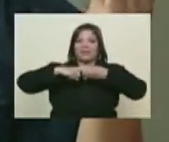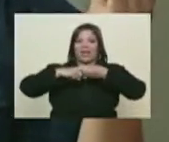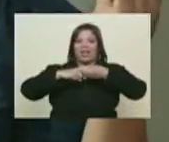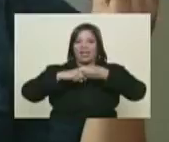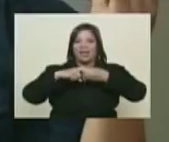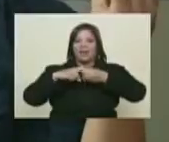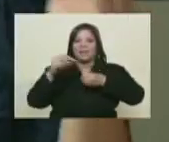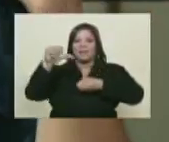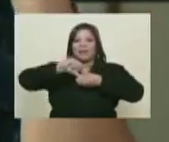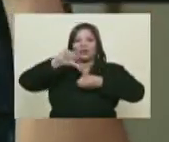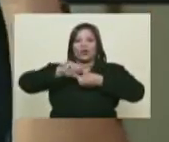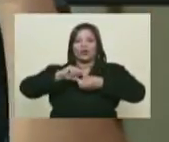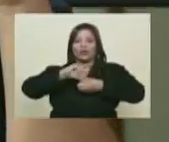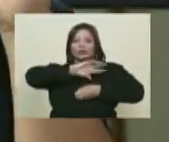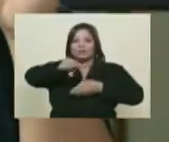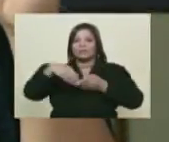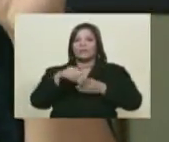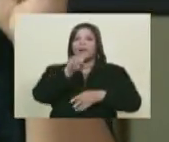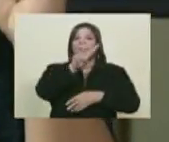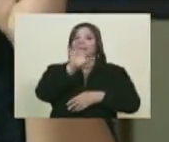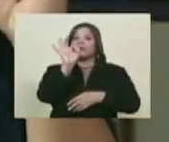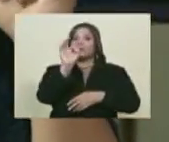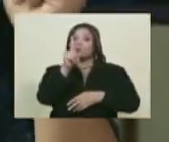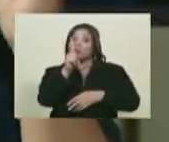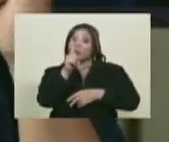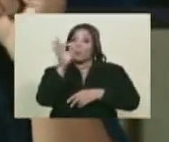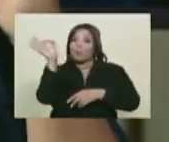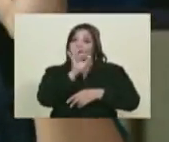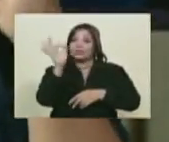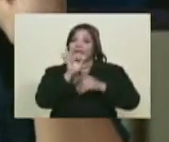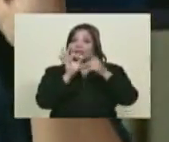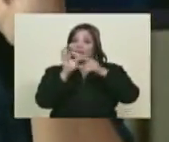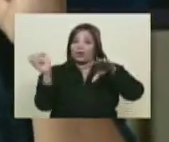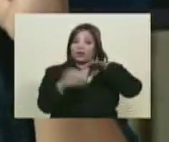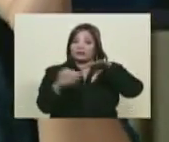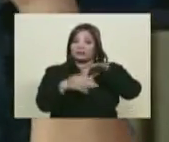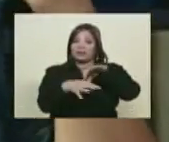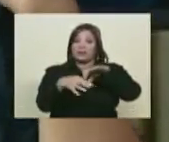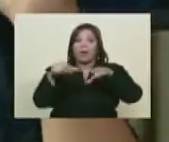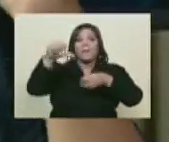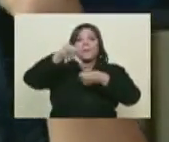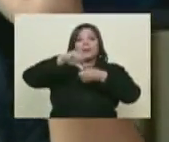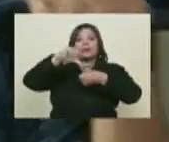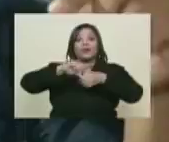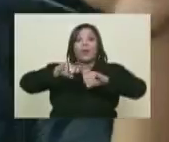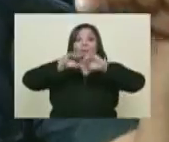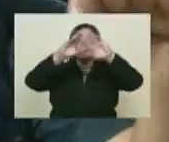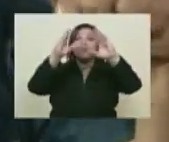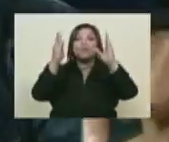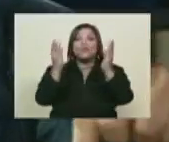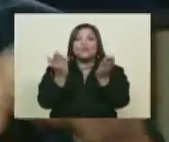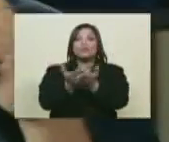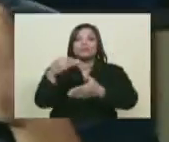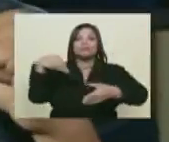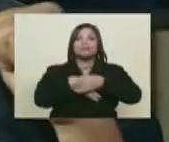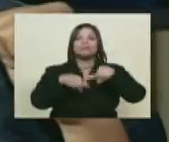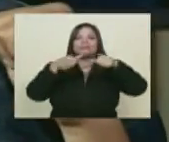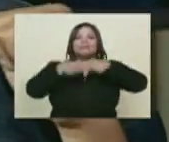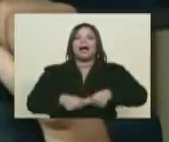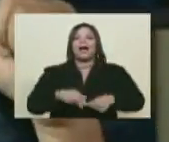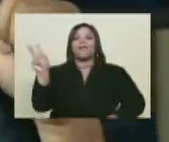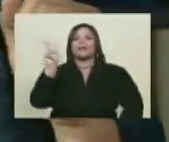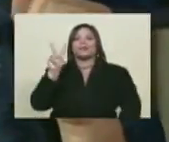tenemos el 21%, Ernesto, de las reservas de petróleo que hay en el mundo, están aquí en